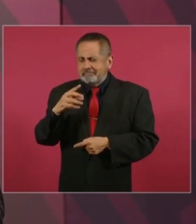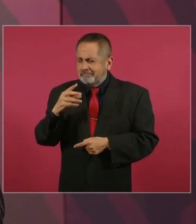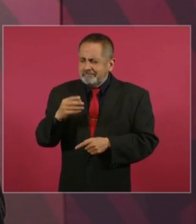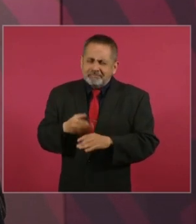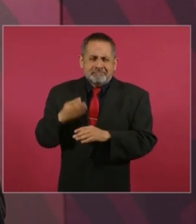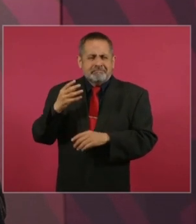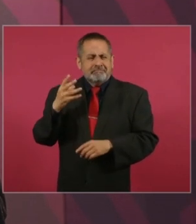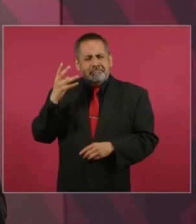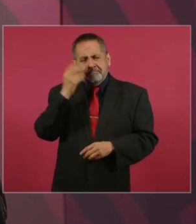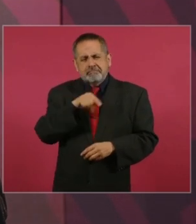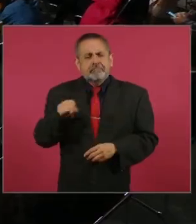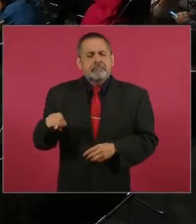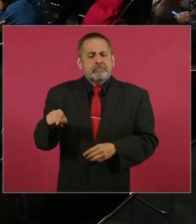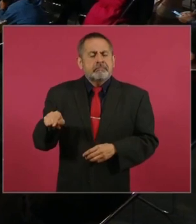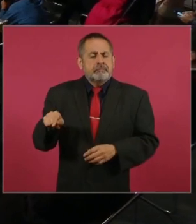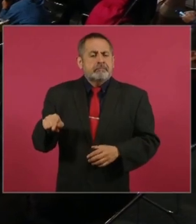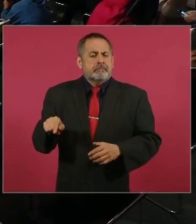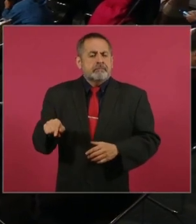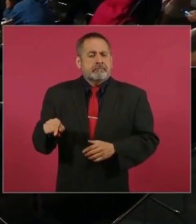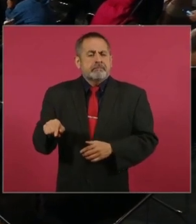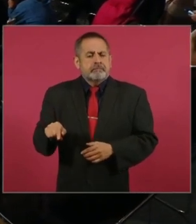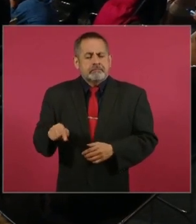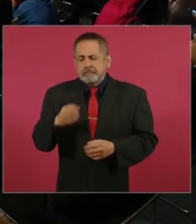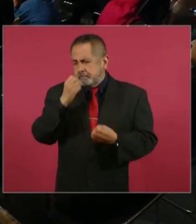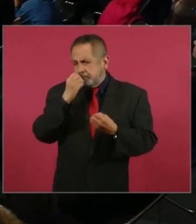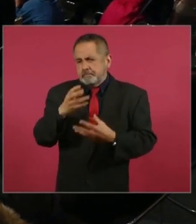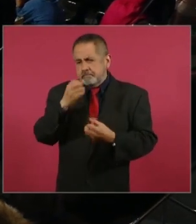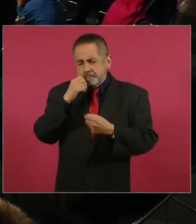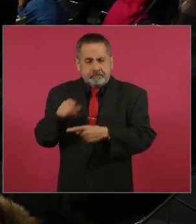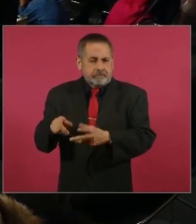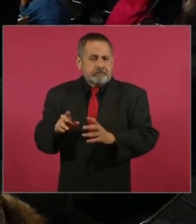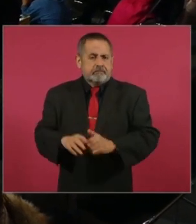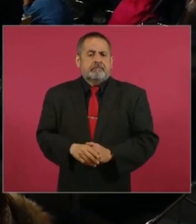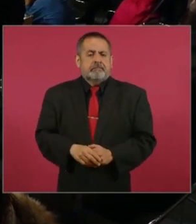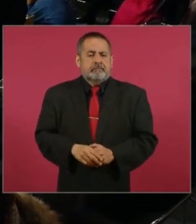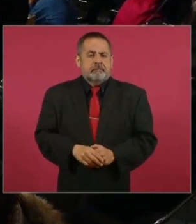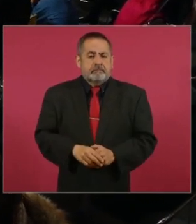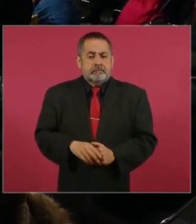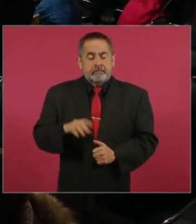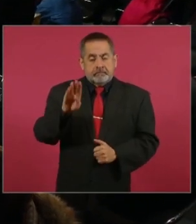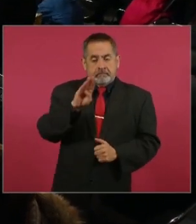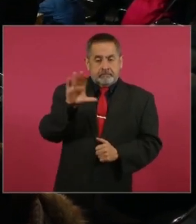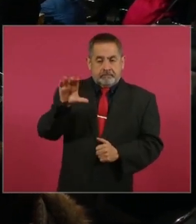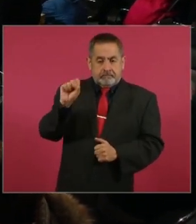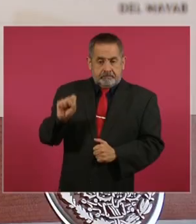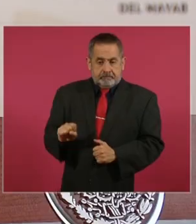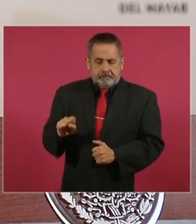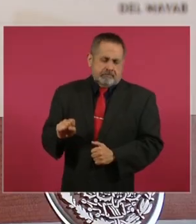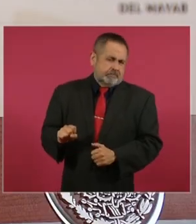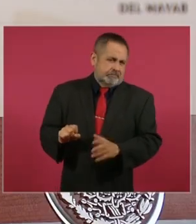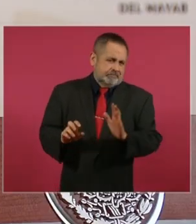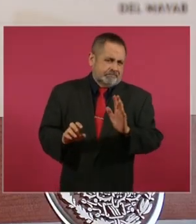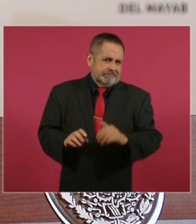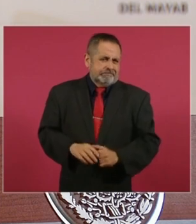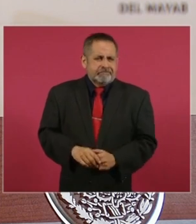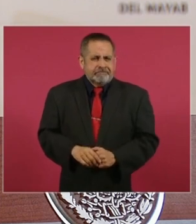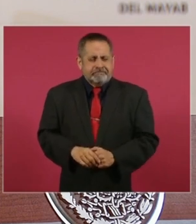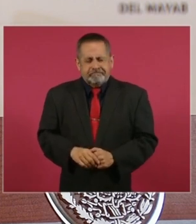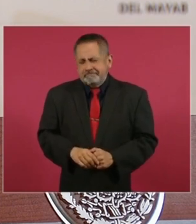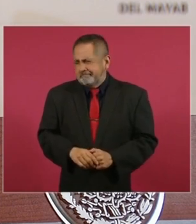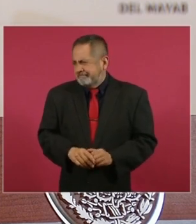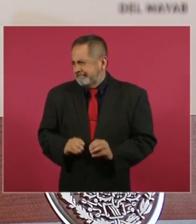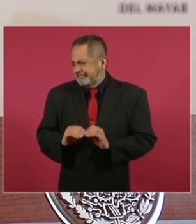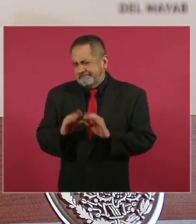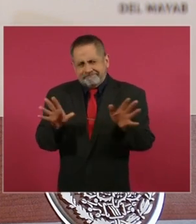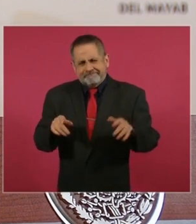lugares preciosos, bellos, Baja Sur, ni